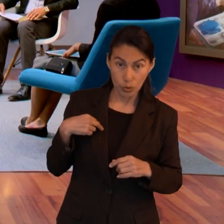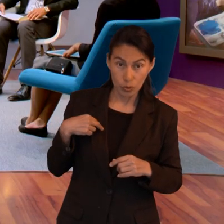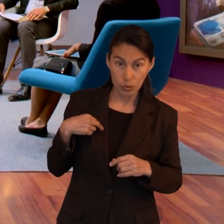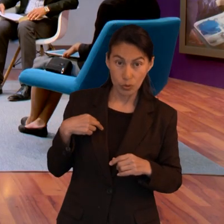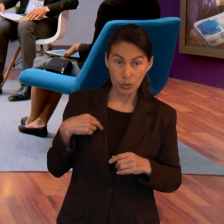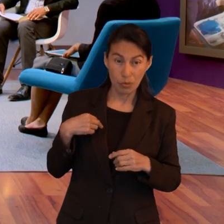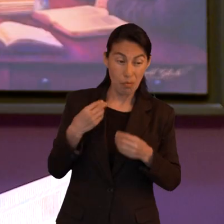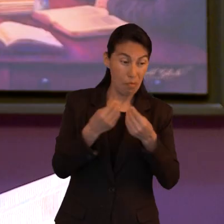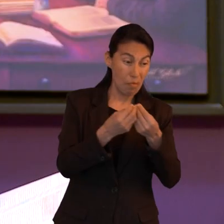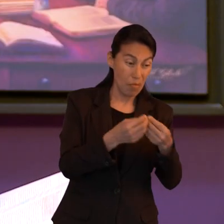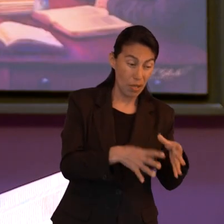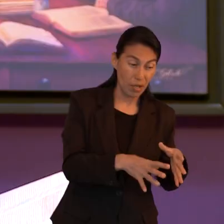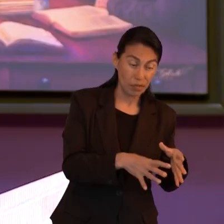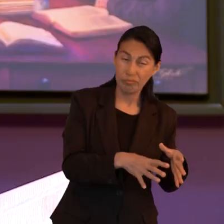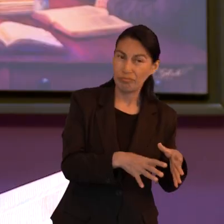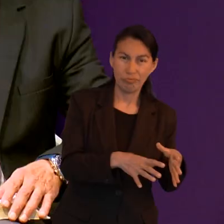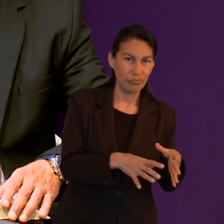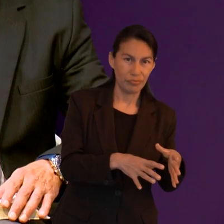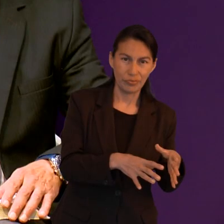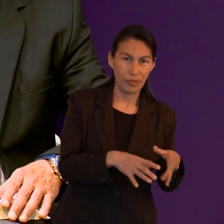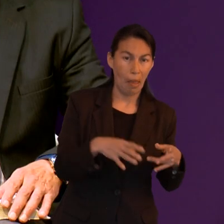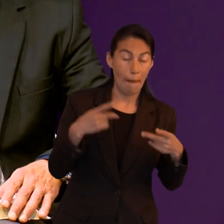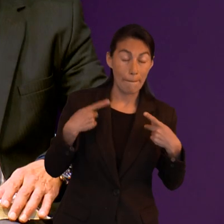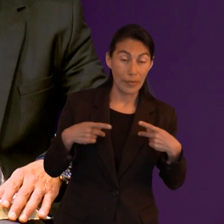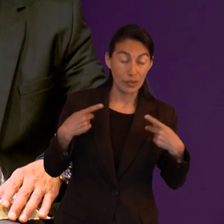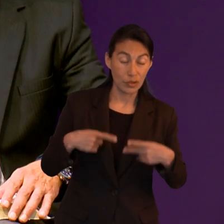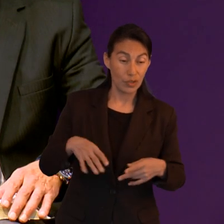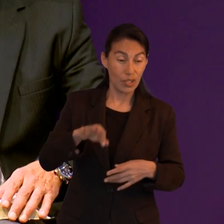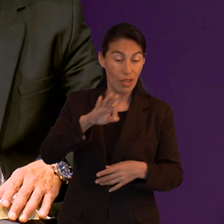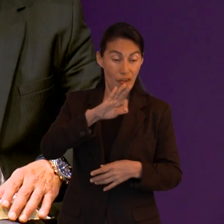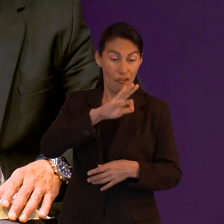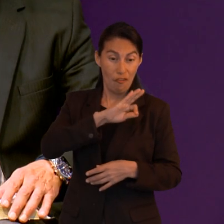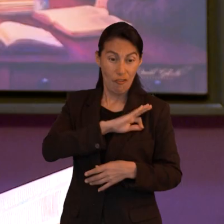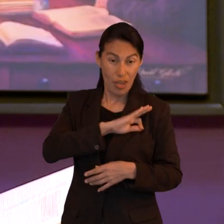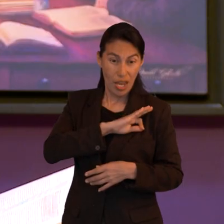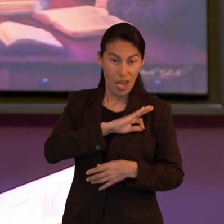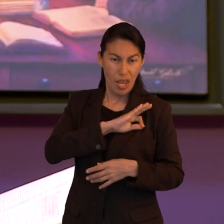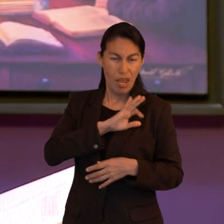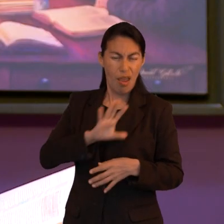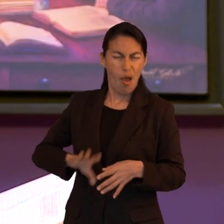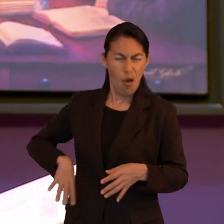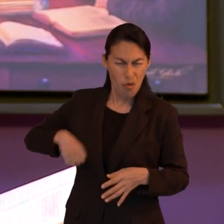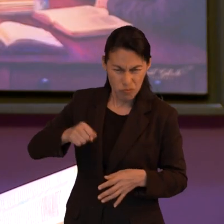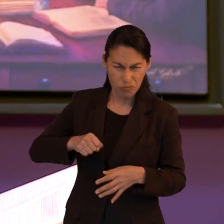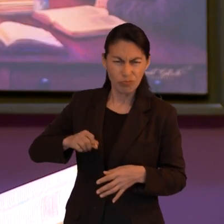para la perdición, sino los que tienen fe para la